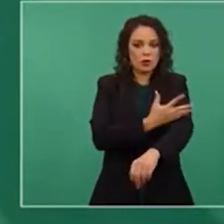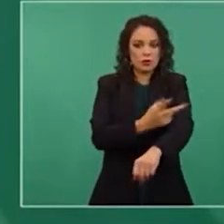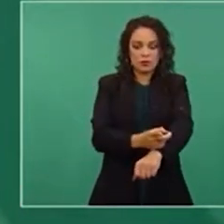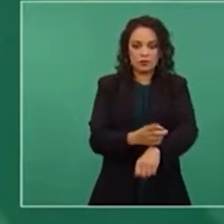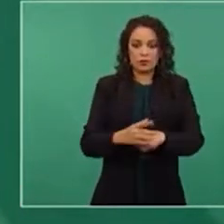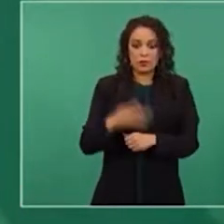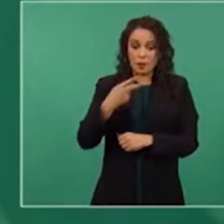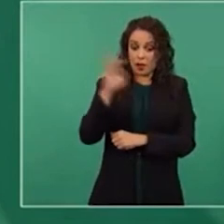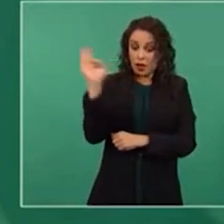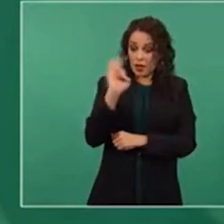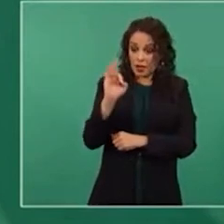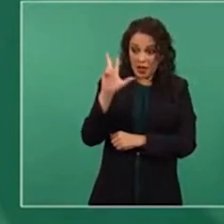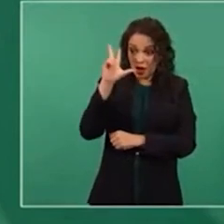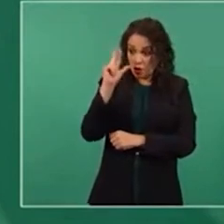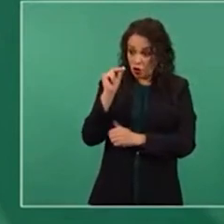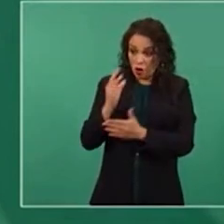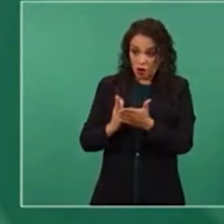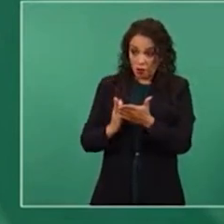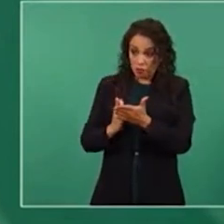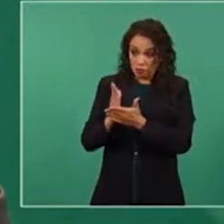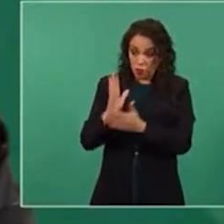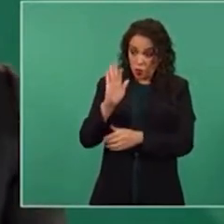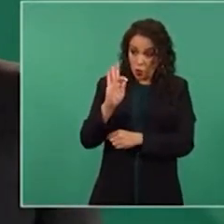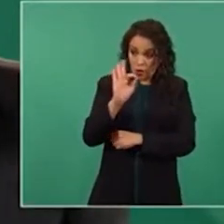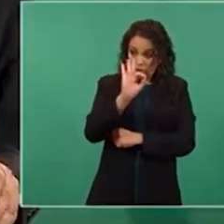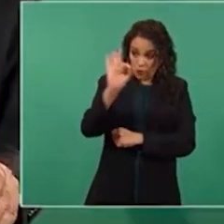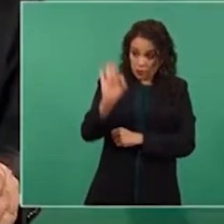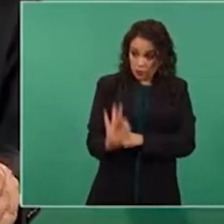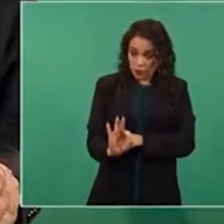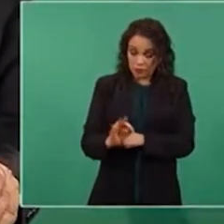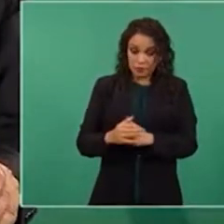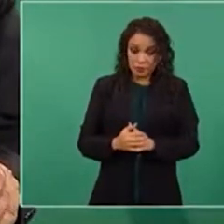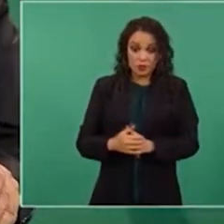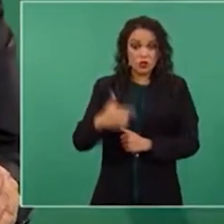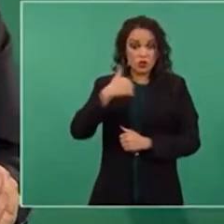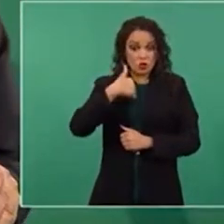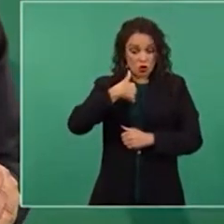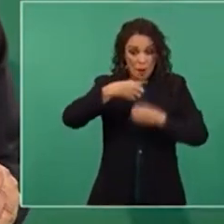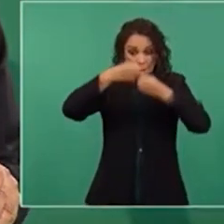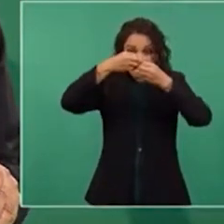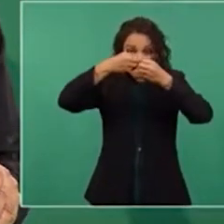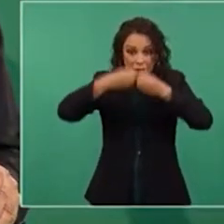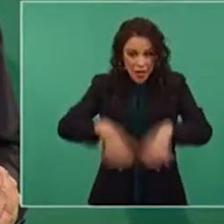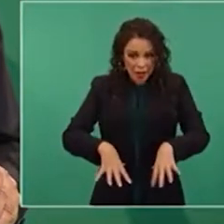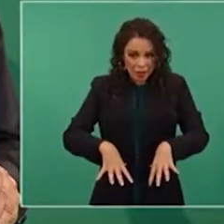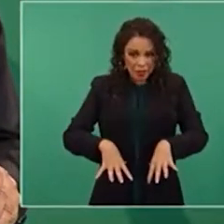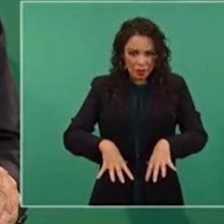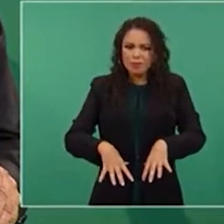y yo pierdo, me voy,